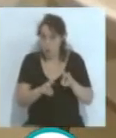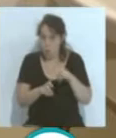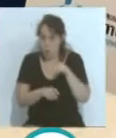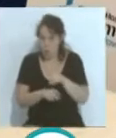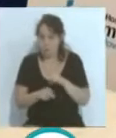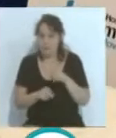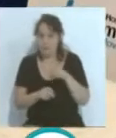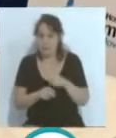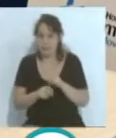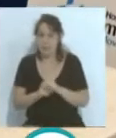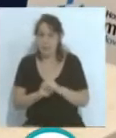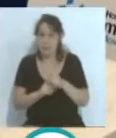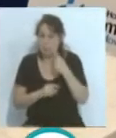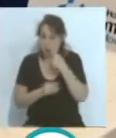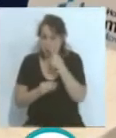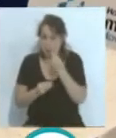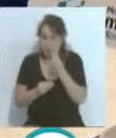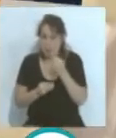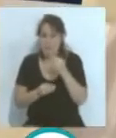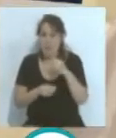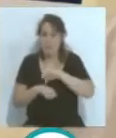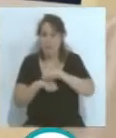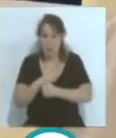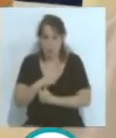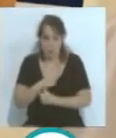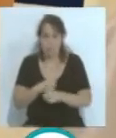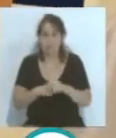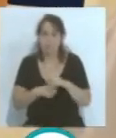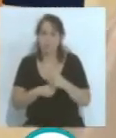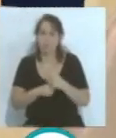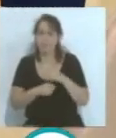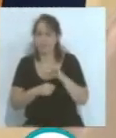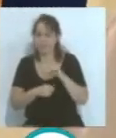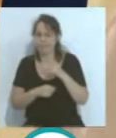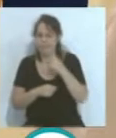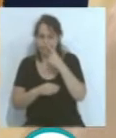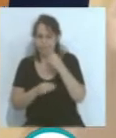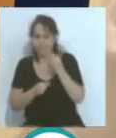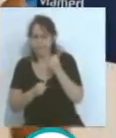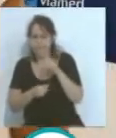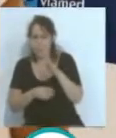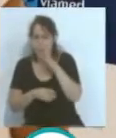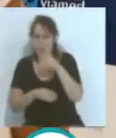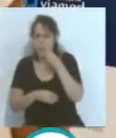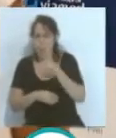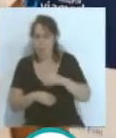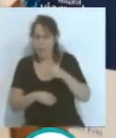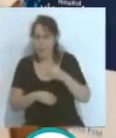Me suena que pueda ser panadero. Tiene pinta, además es bastante joven, este lo tenemos claro también.